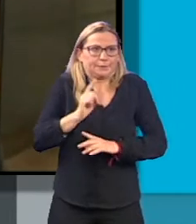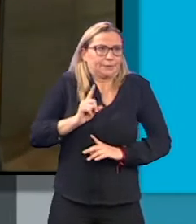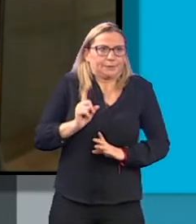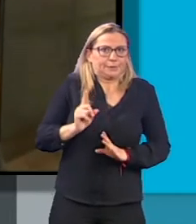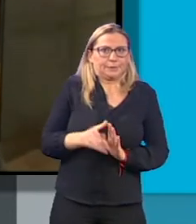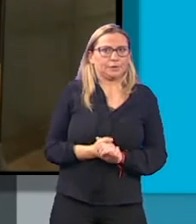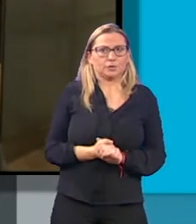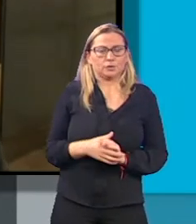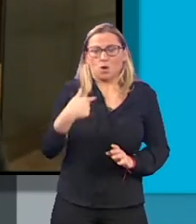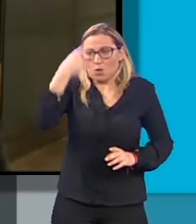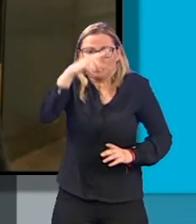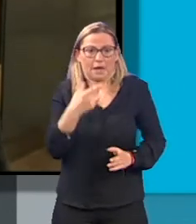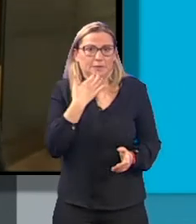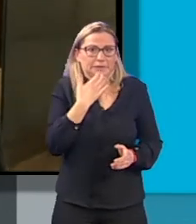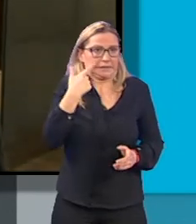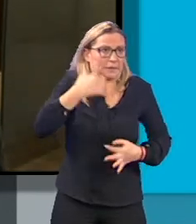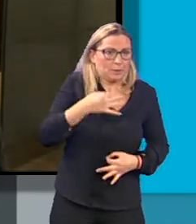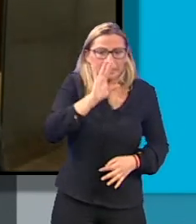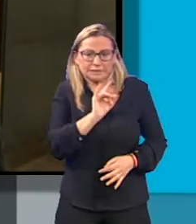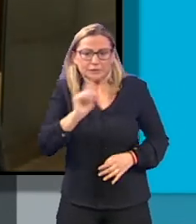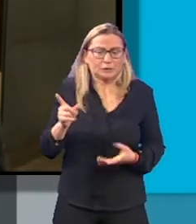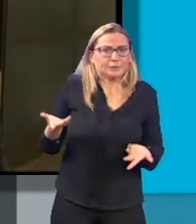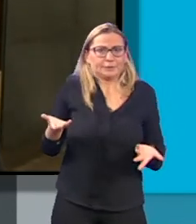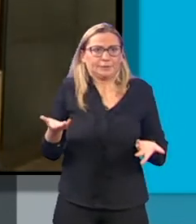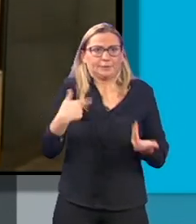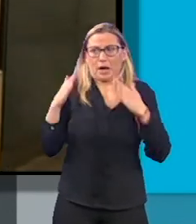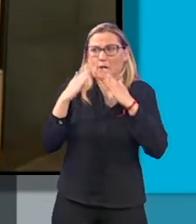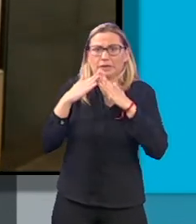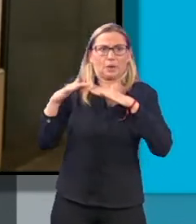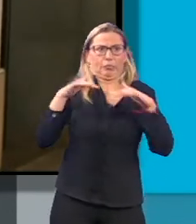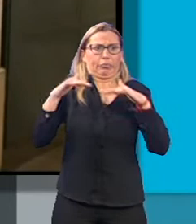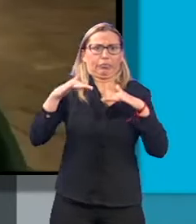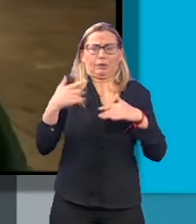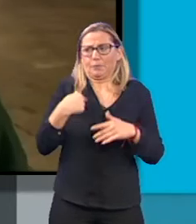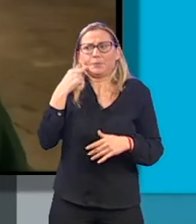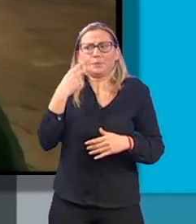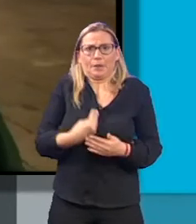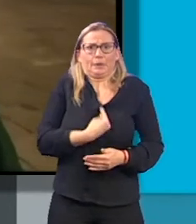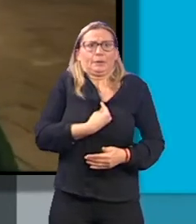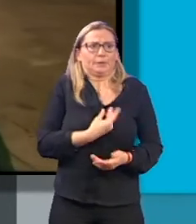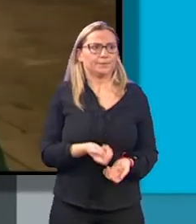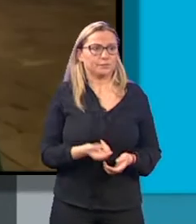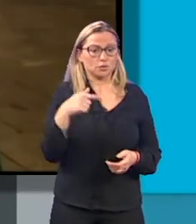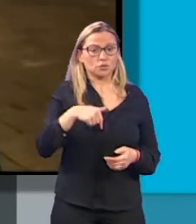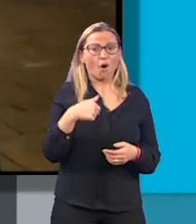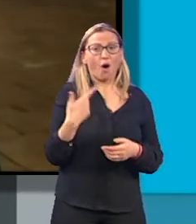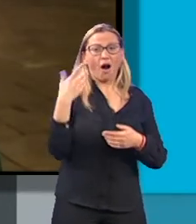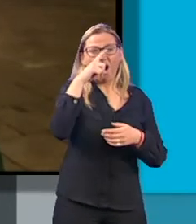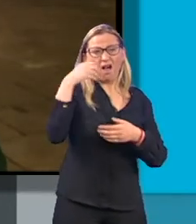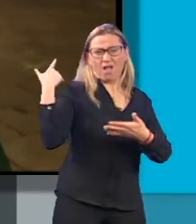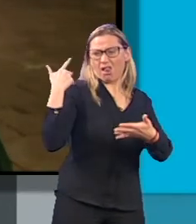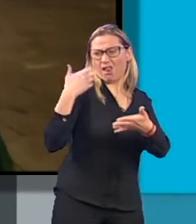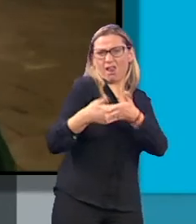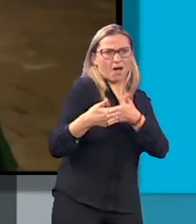No sabemos si estamos seguros o no, lo que pasa es que en casa, cuando se mueve todo, da mucho miedo. Llevo muchos años aquí en Santa Fe viviendo,